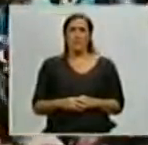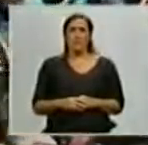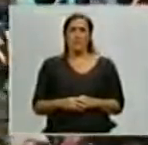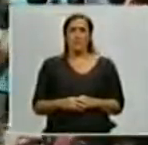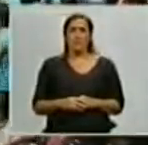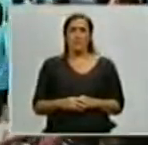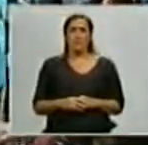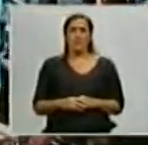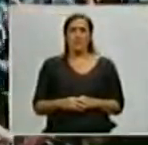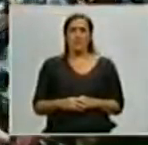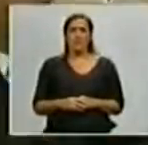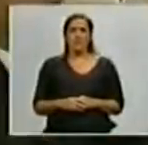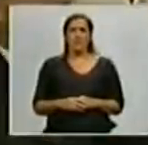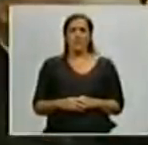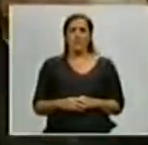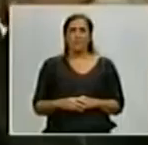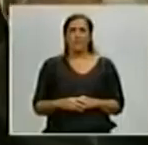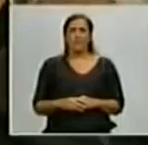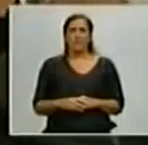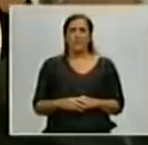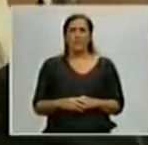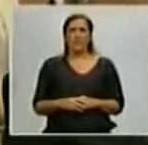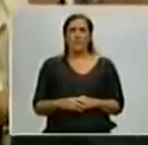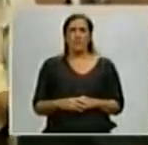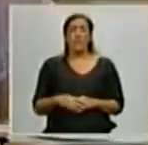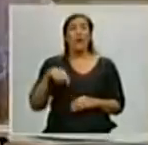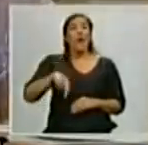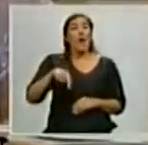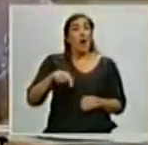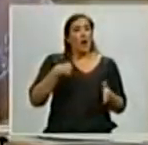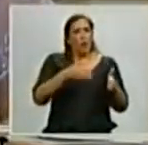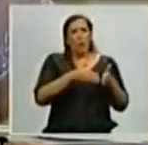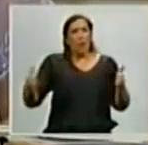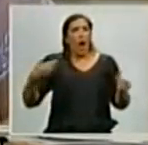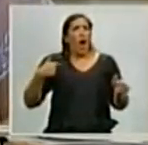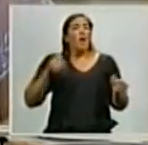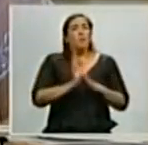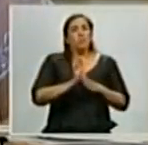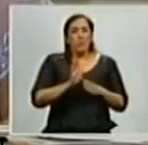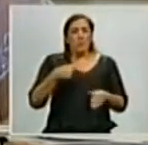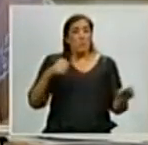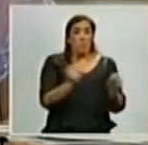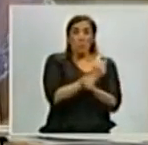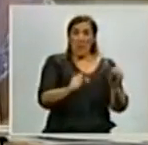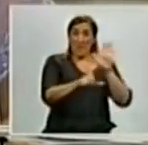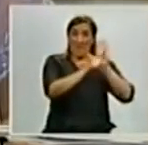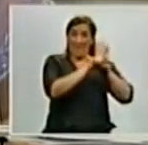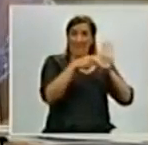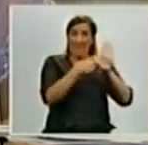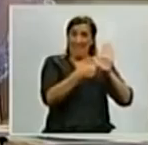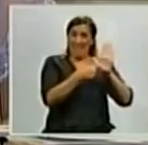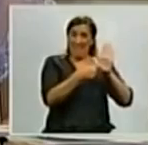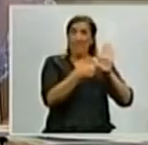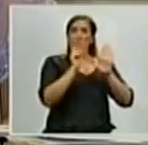Es el incremento más grande desde que se sancionó la